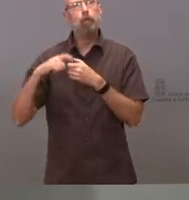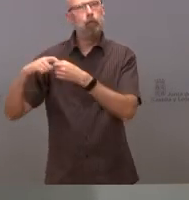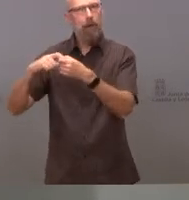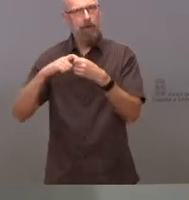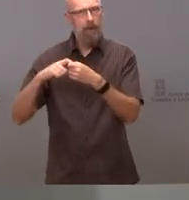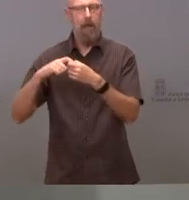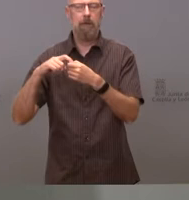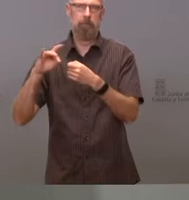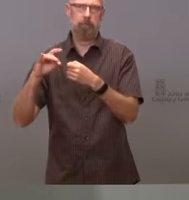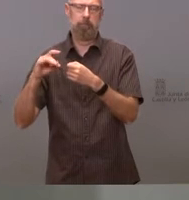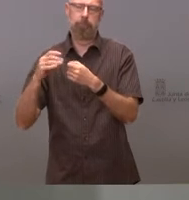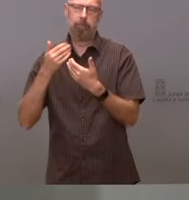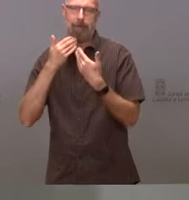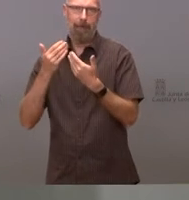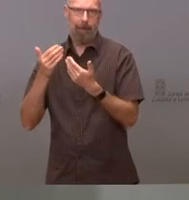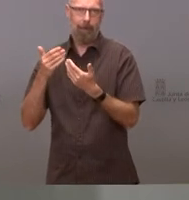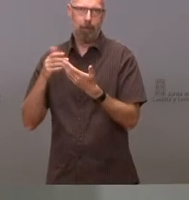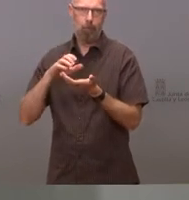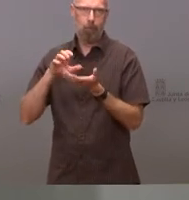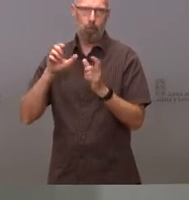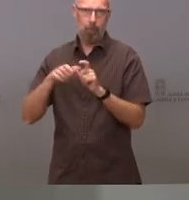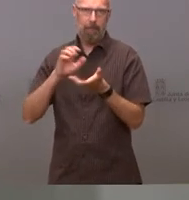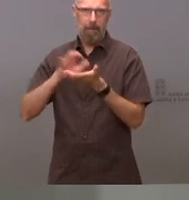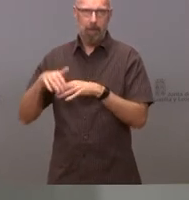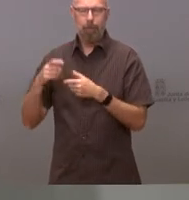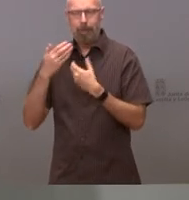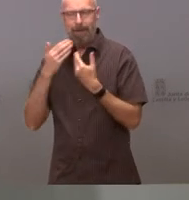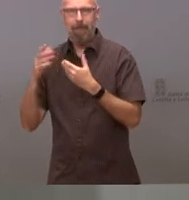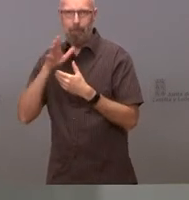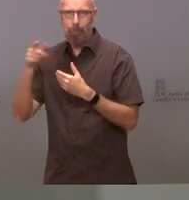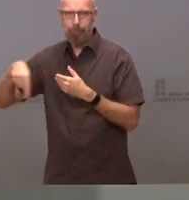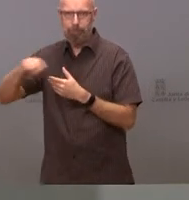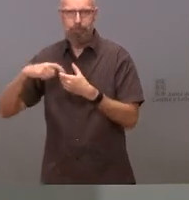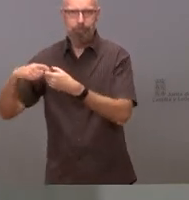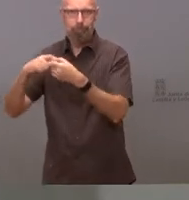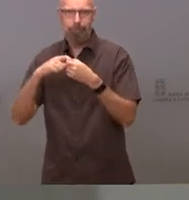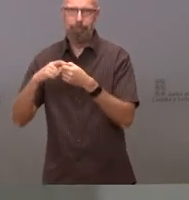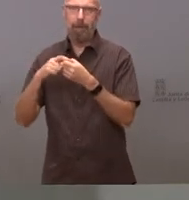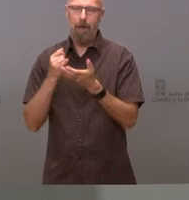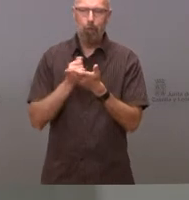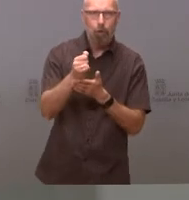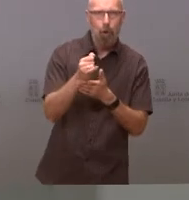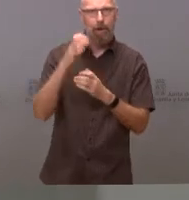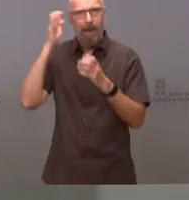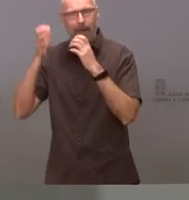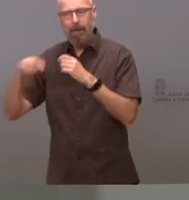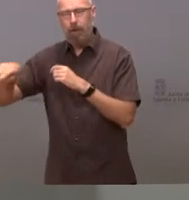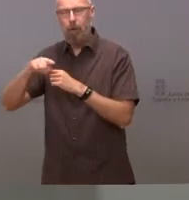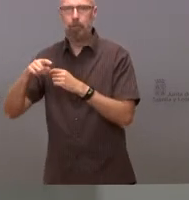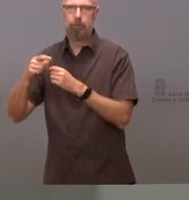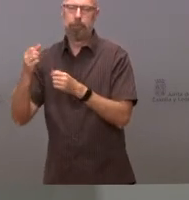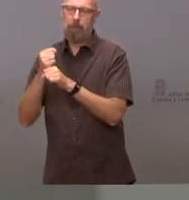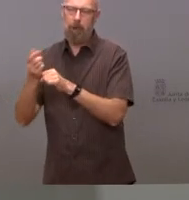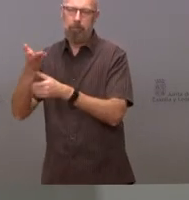agradecemos, un Junto de Quesada León, de tantos y tantos ciudadanos y agricultores y ganaderos que se han mostrado solidarios en estos días